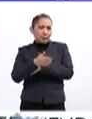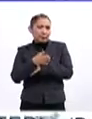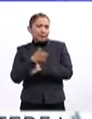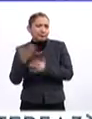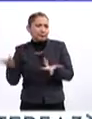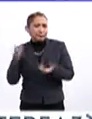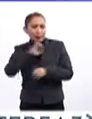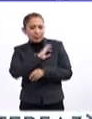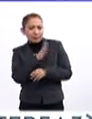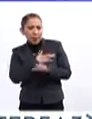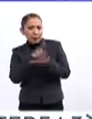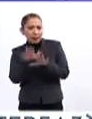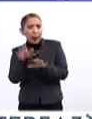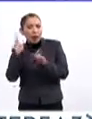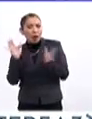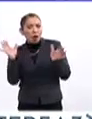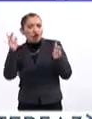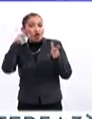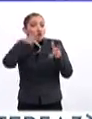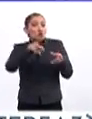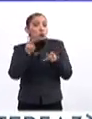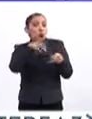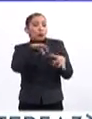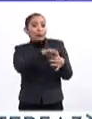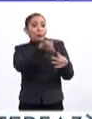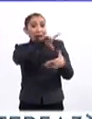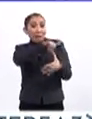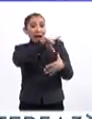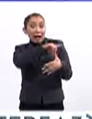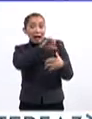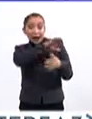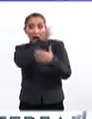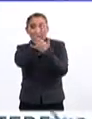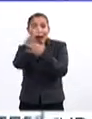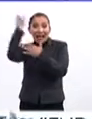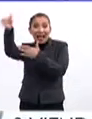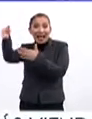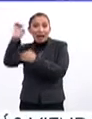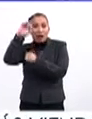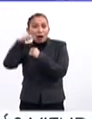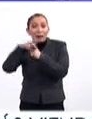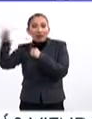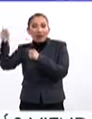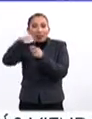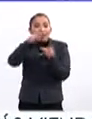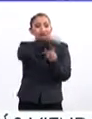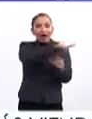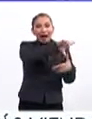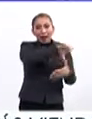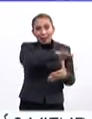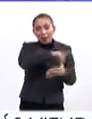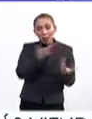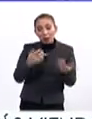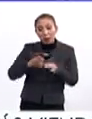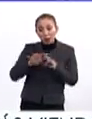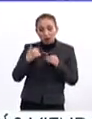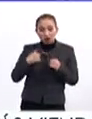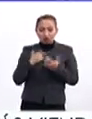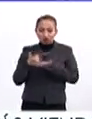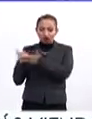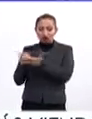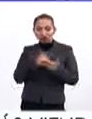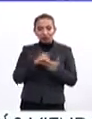España es un puente para América Latina hacia Europa y al resto para Europa hacia América Latina, entonces nos toca un papel social importante